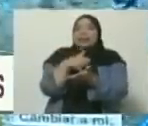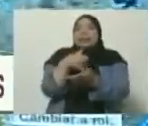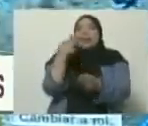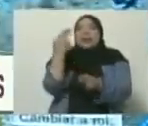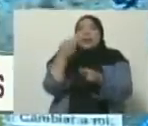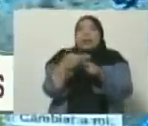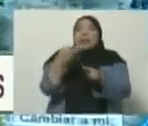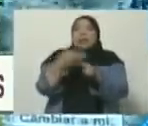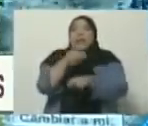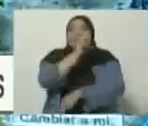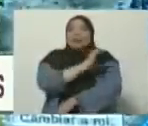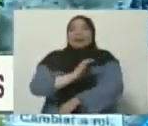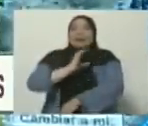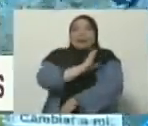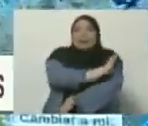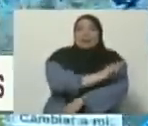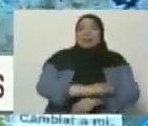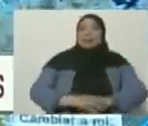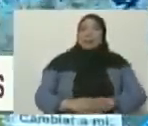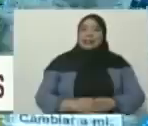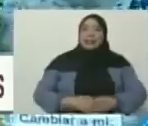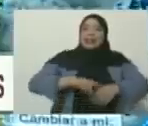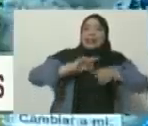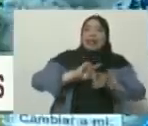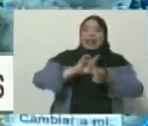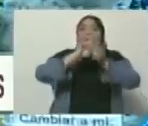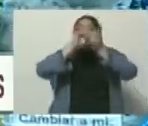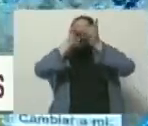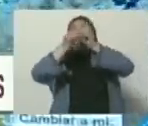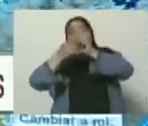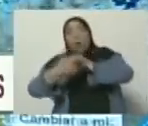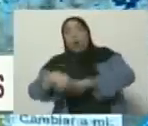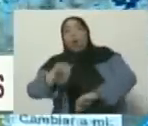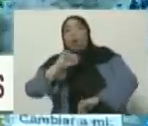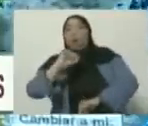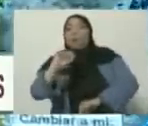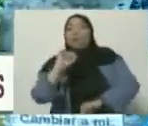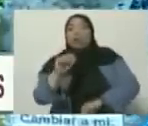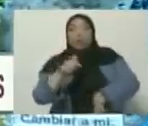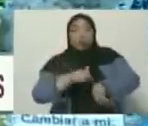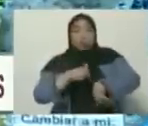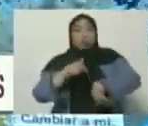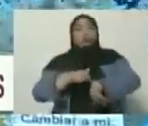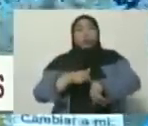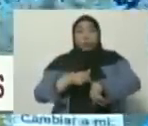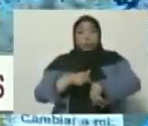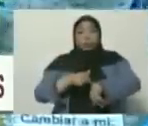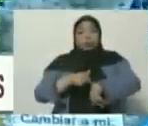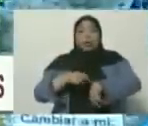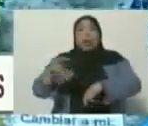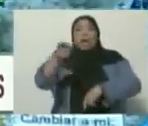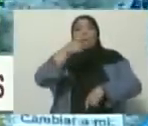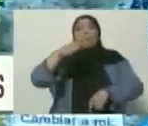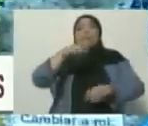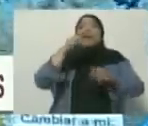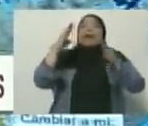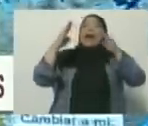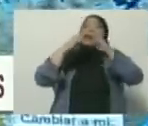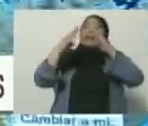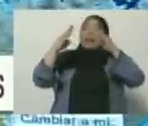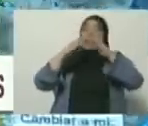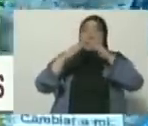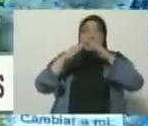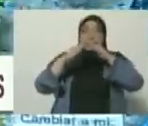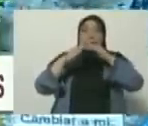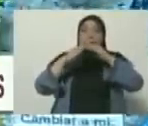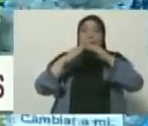protección civil, bueno, puedan ser trasladadas a esos puntos en las próximas horas. El resto se recomienda permanezca en su casa,